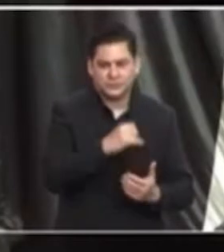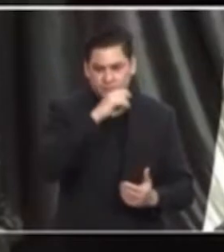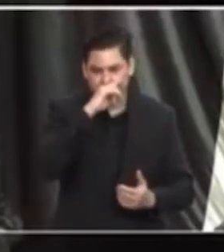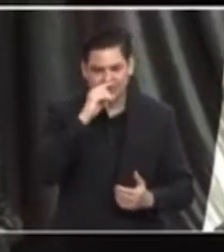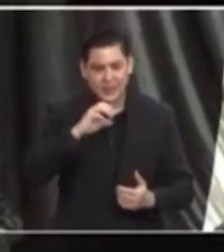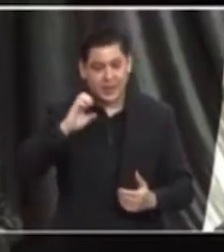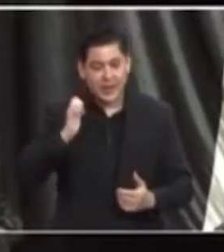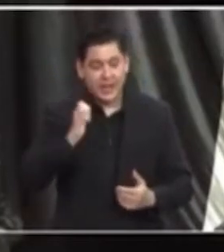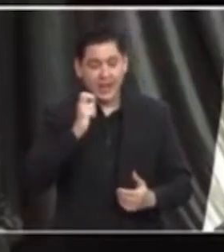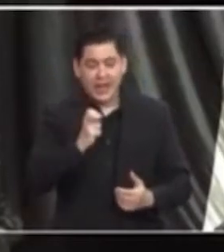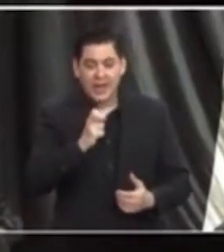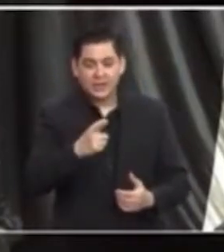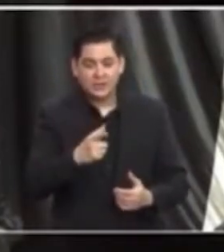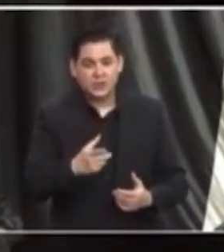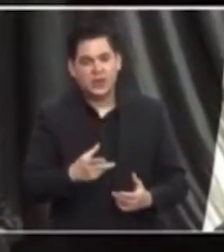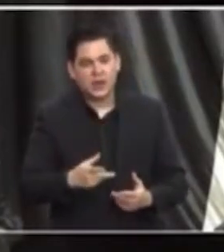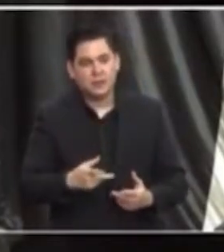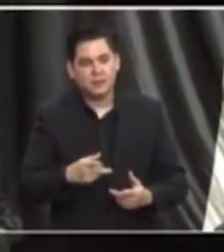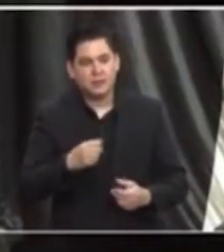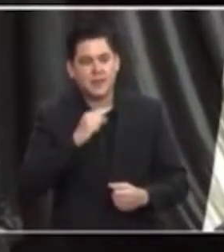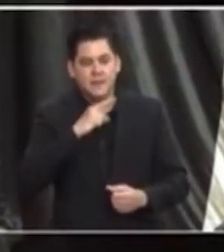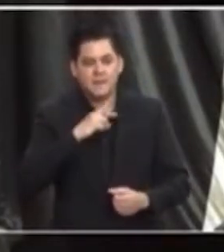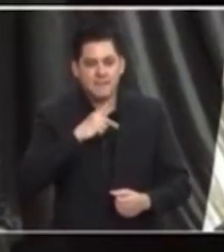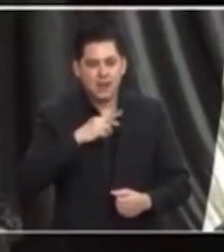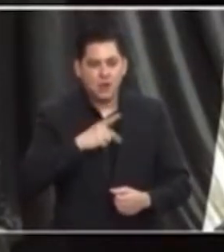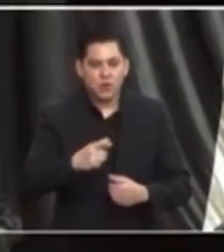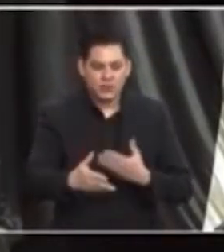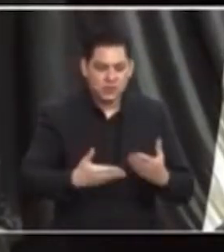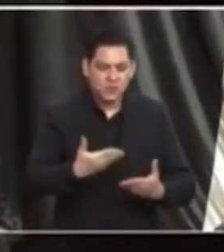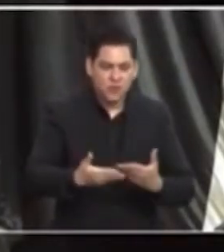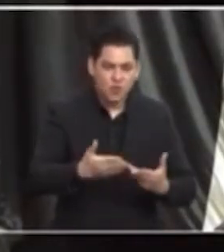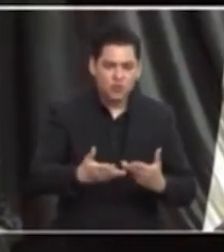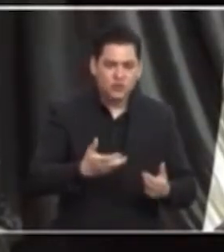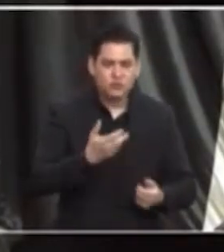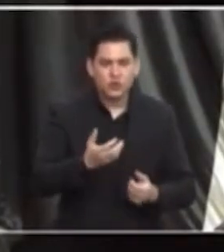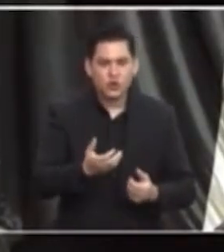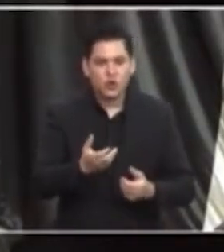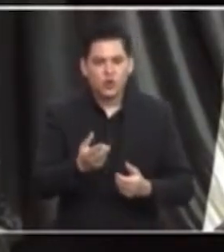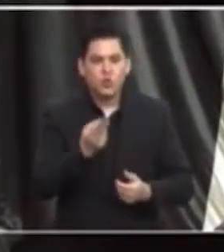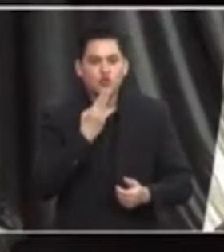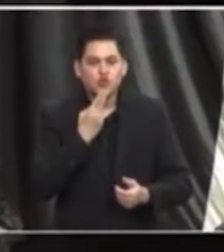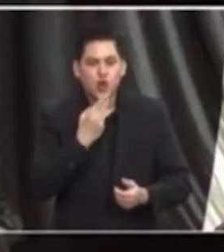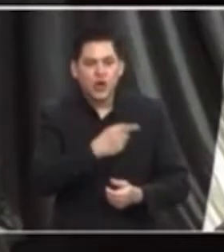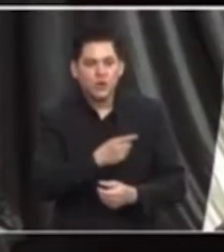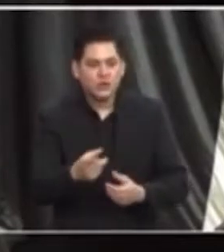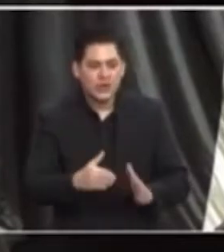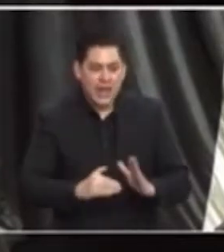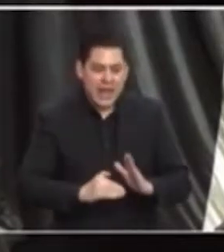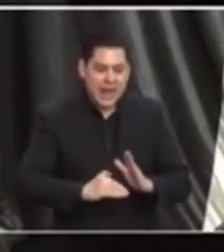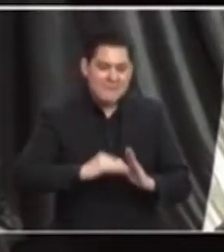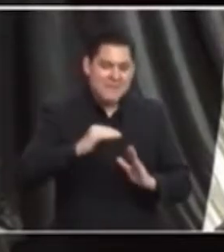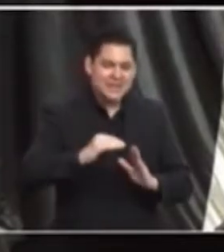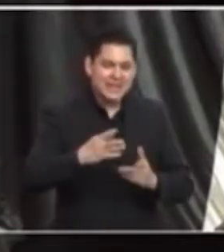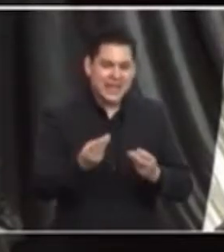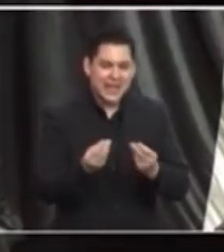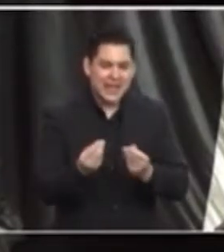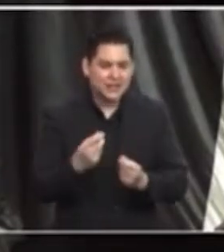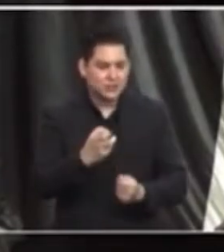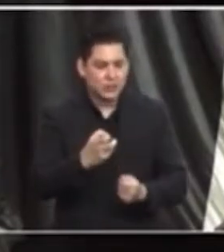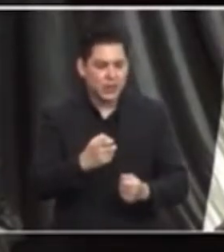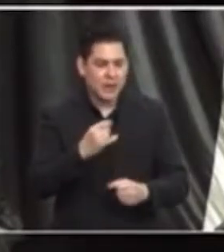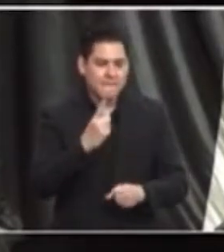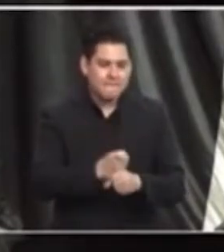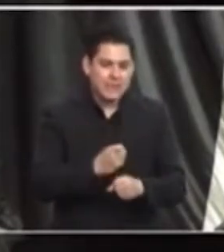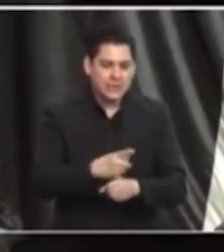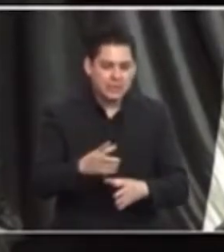Esto permitiría mayores flujos en los consumidores y aumentar su capacidad de gasto y con base en principios